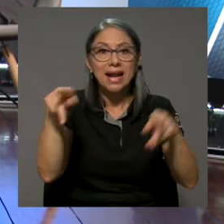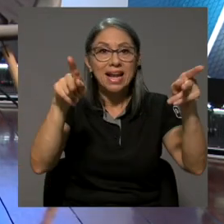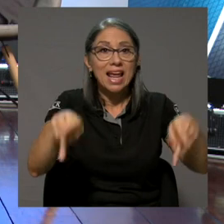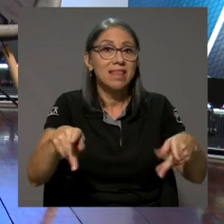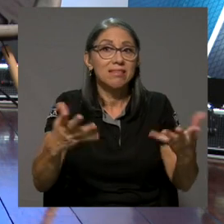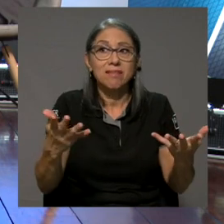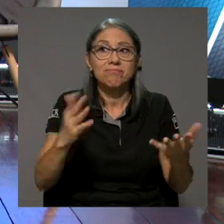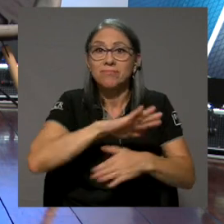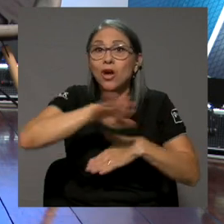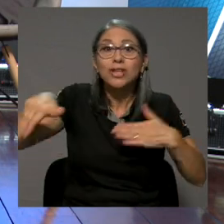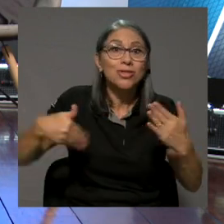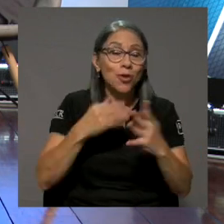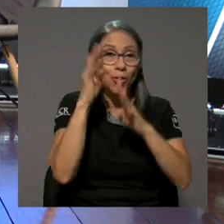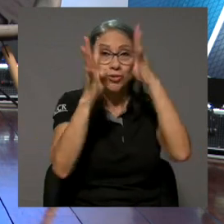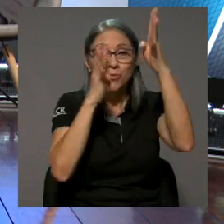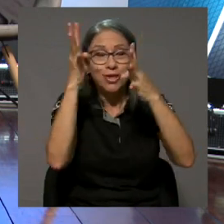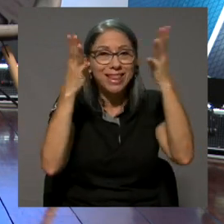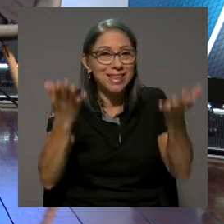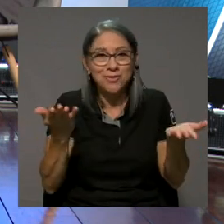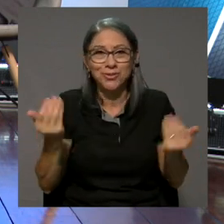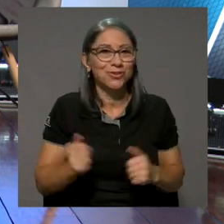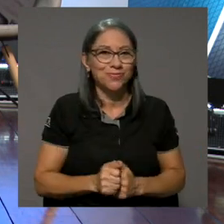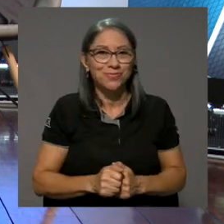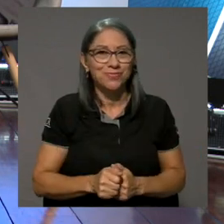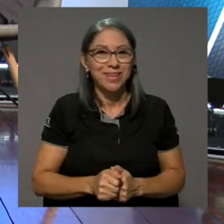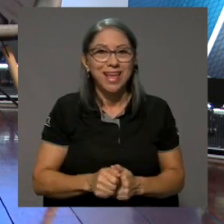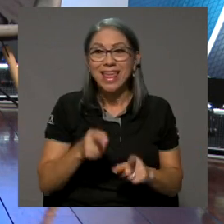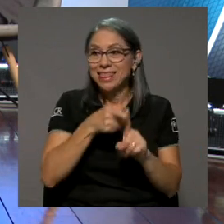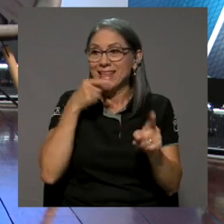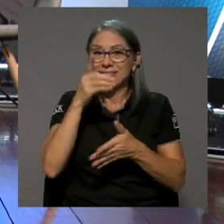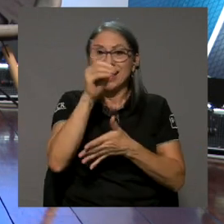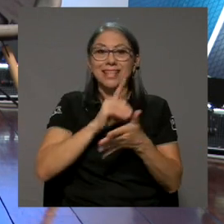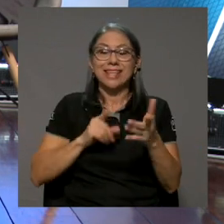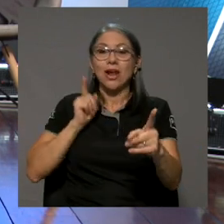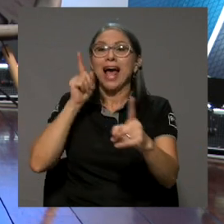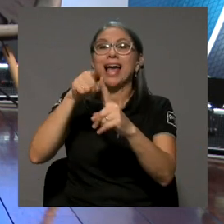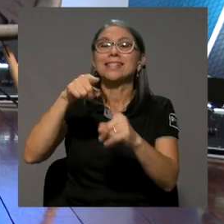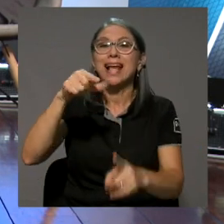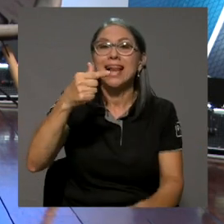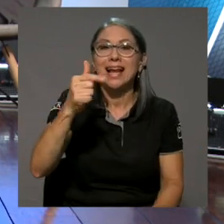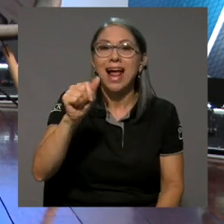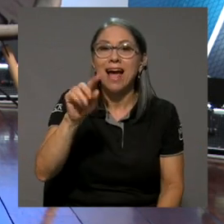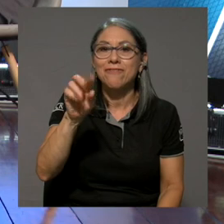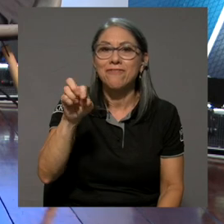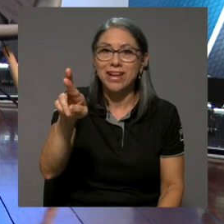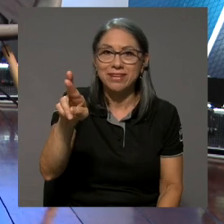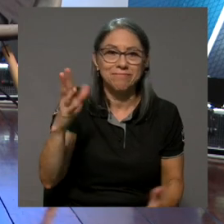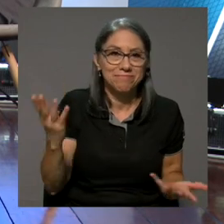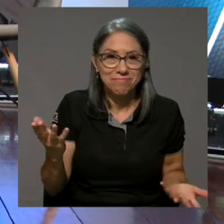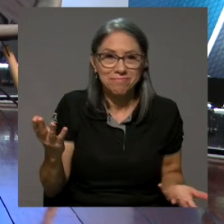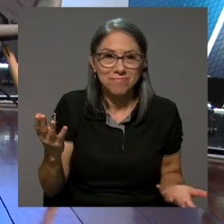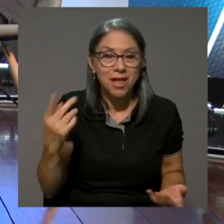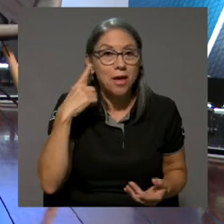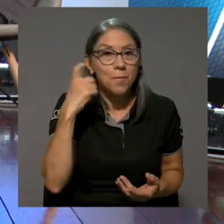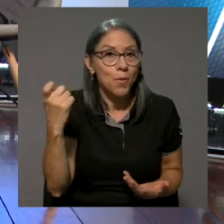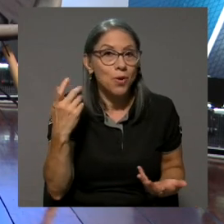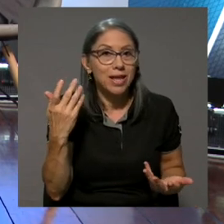abierto para que la gente... Somos todos creativos de alguna forma, ¿no? Desde el diseñador hasta el gaffer, porque